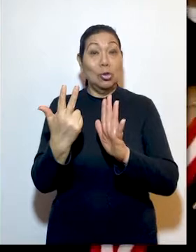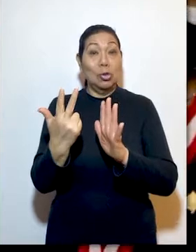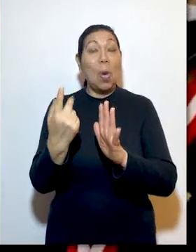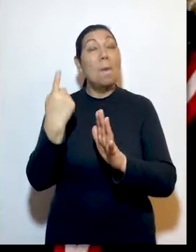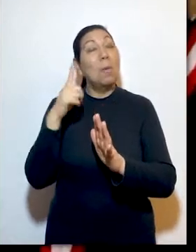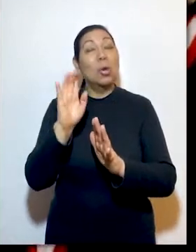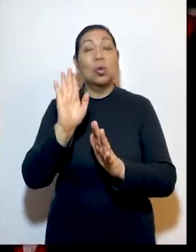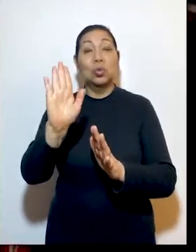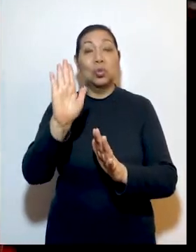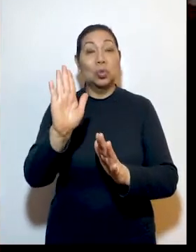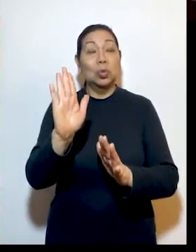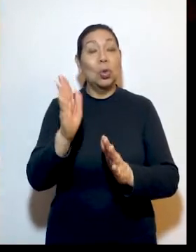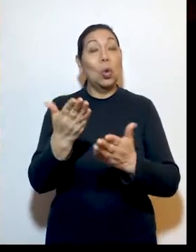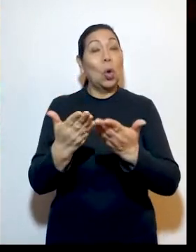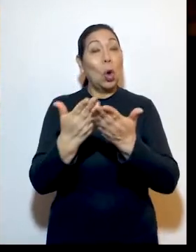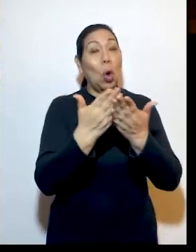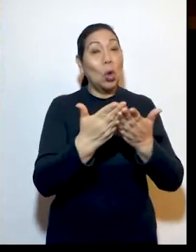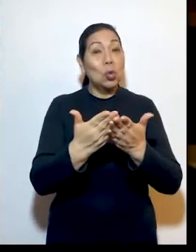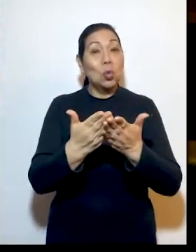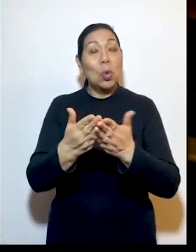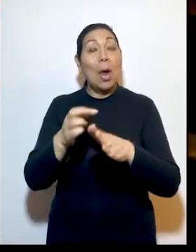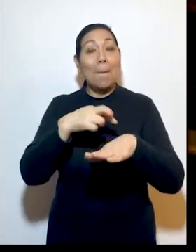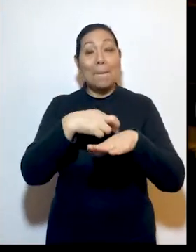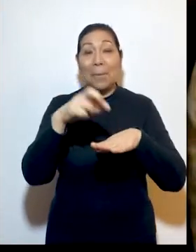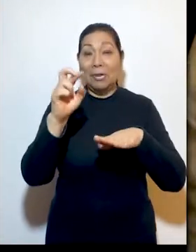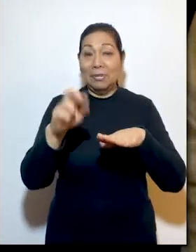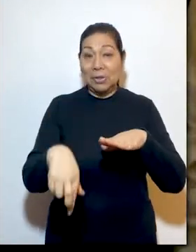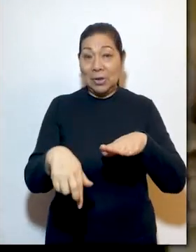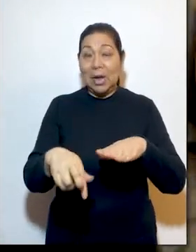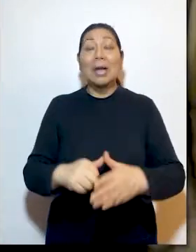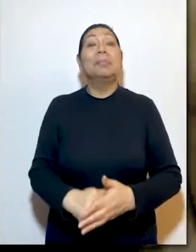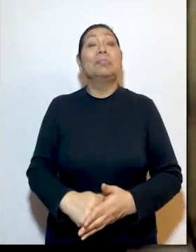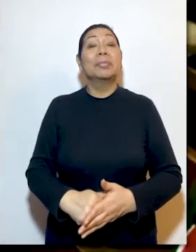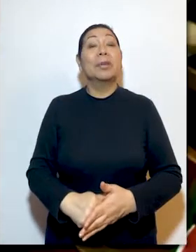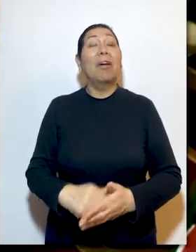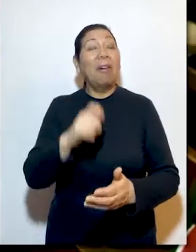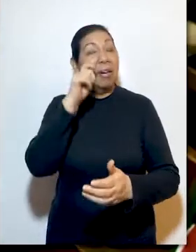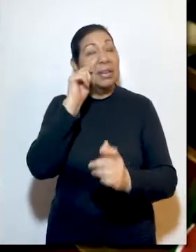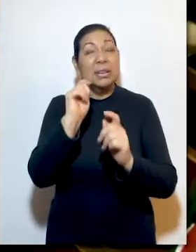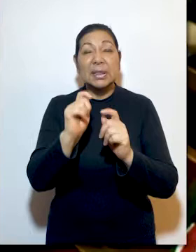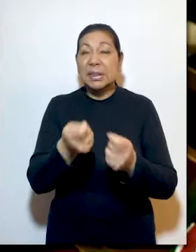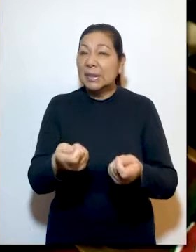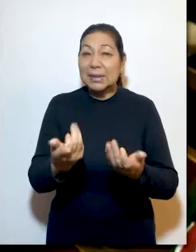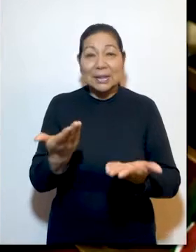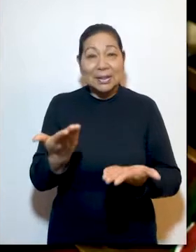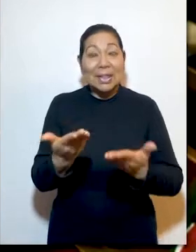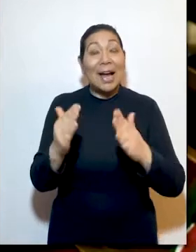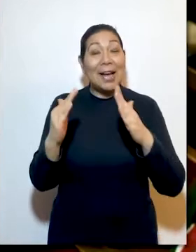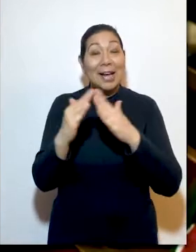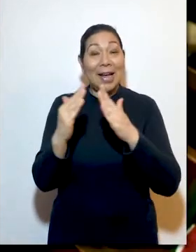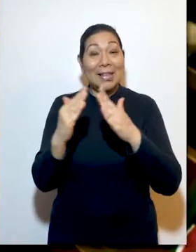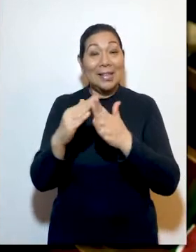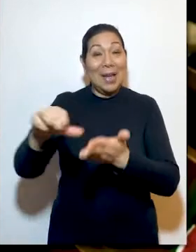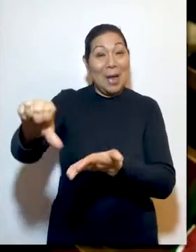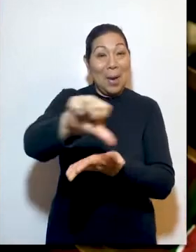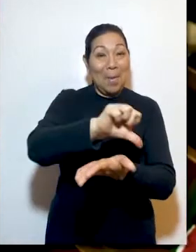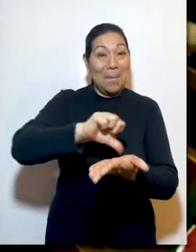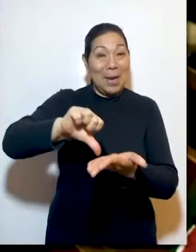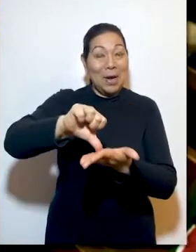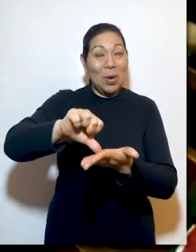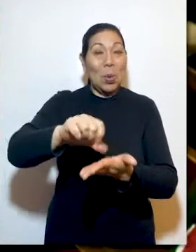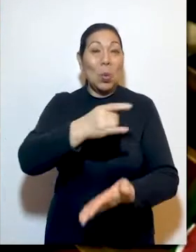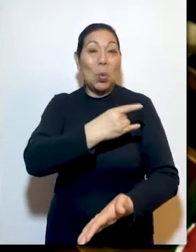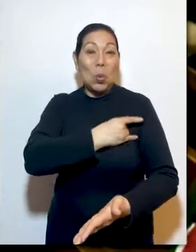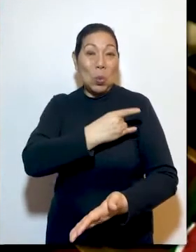graduados en mérito a sus logros académicos y profesionales. El reconocimiento fue en la casona del